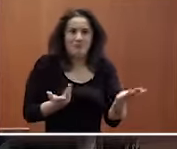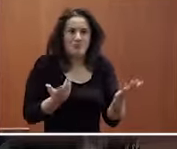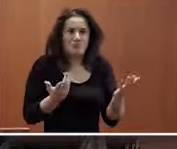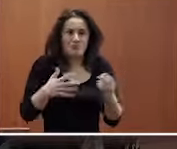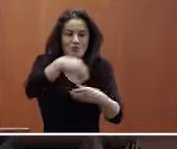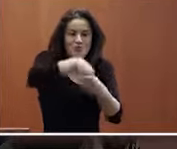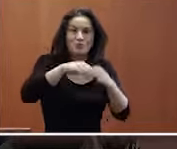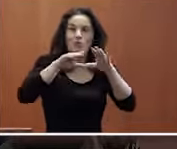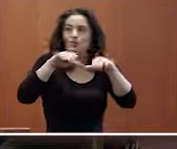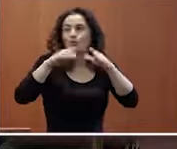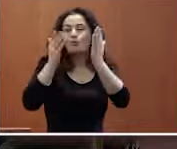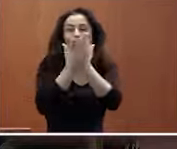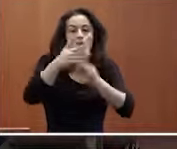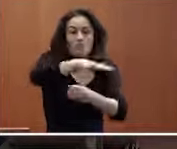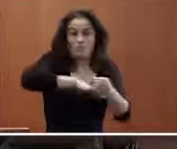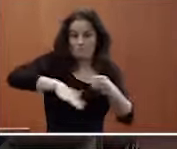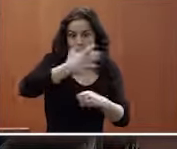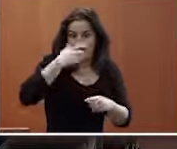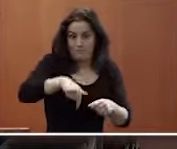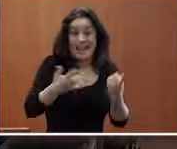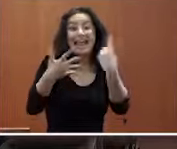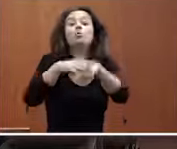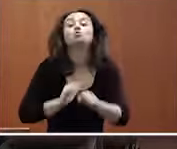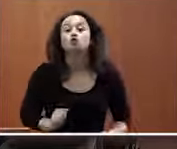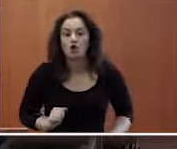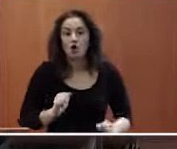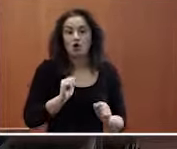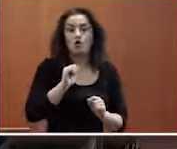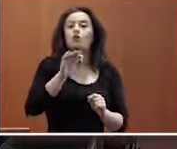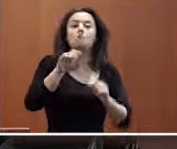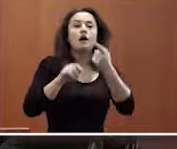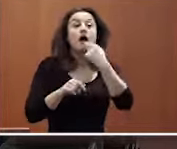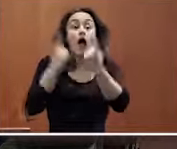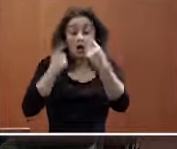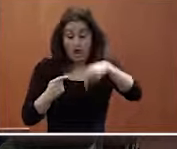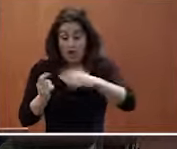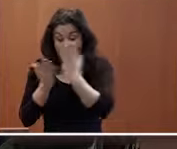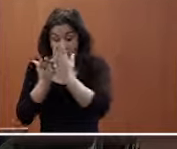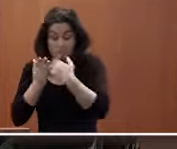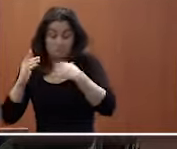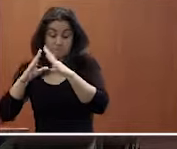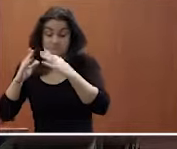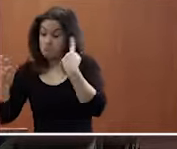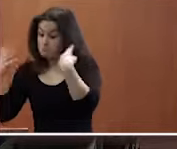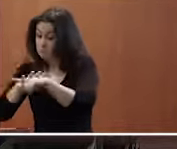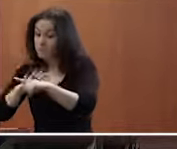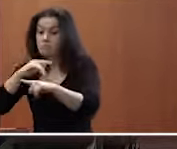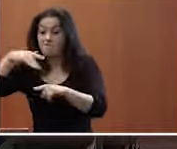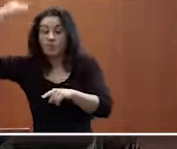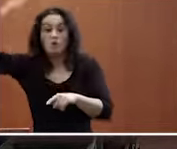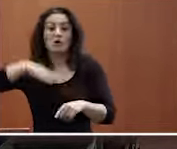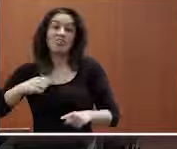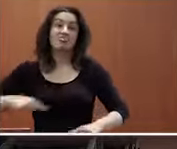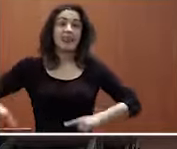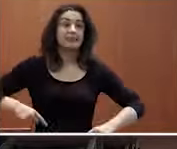educativa en el entorno y la comunidad educativa alguna permanecerá será comunidad educativa pero otros pasarán de ser comunidad educativa a ser directivos a ser